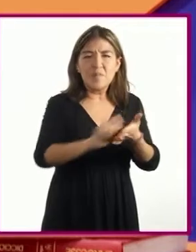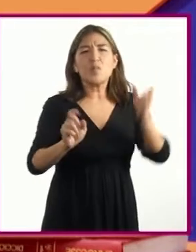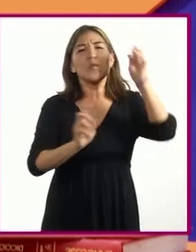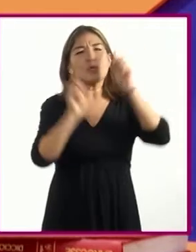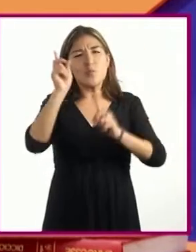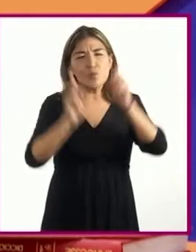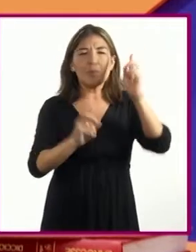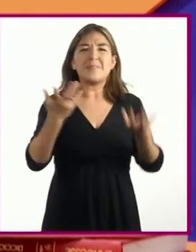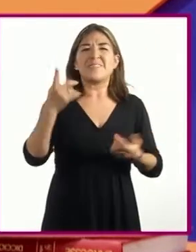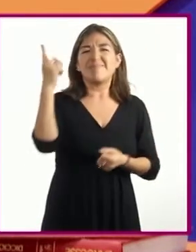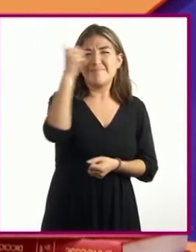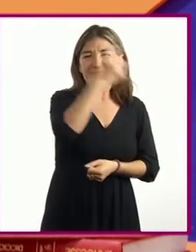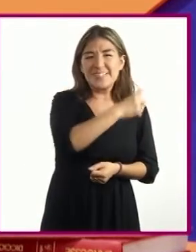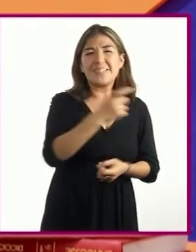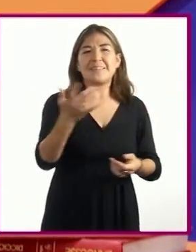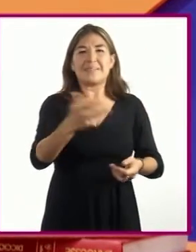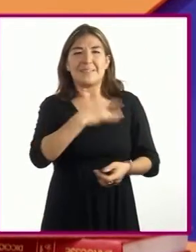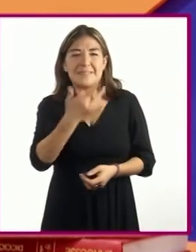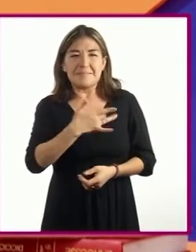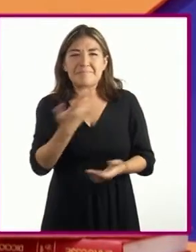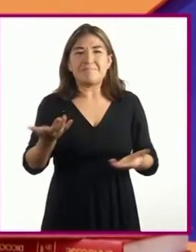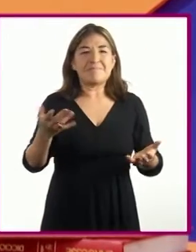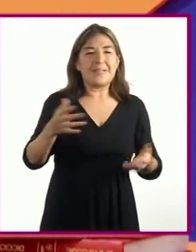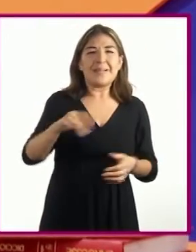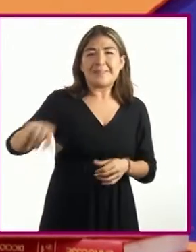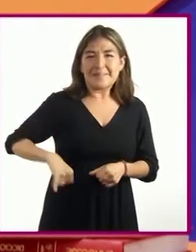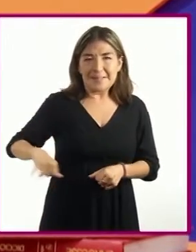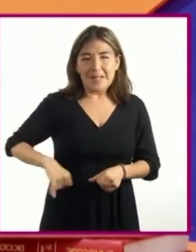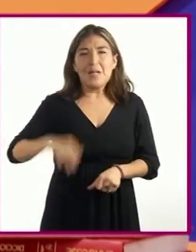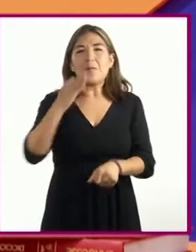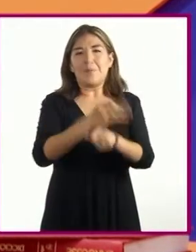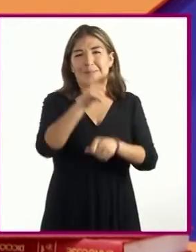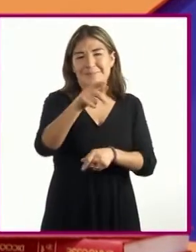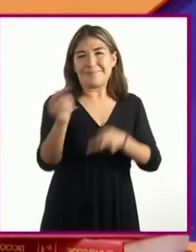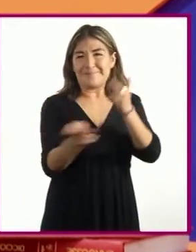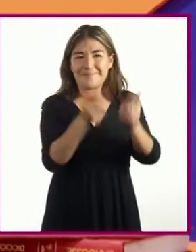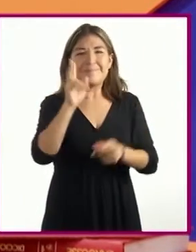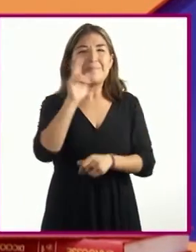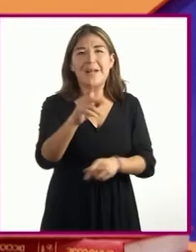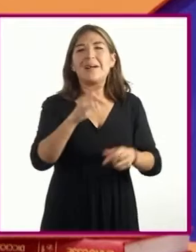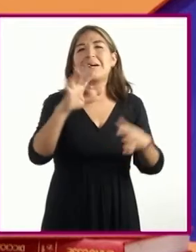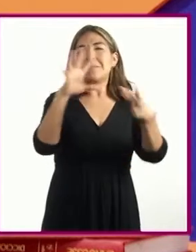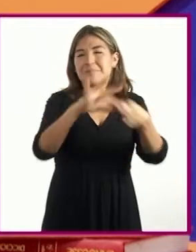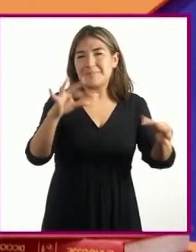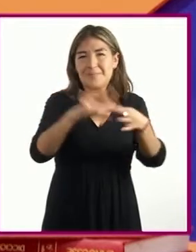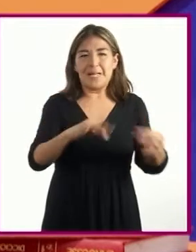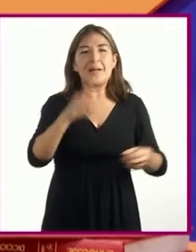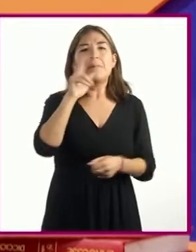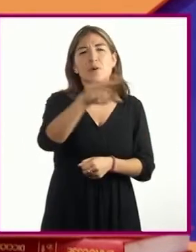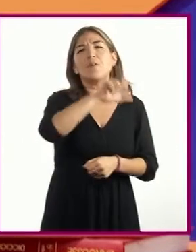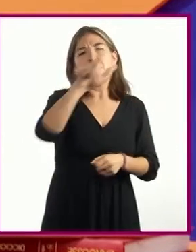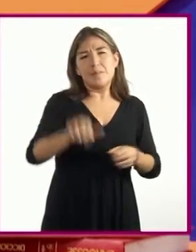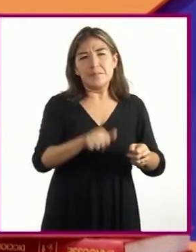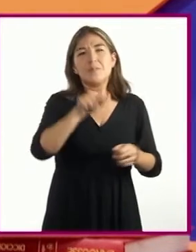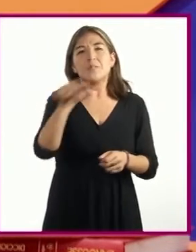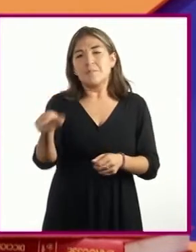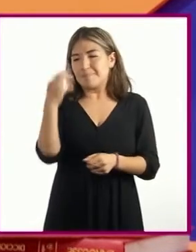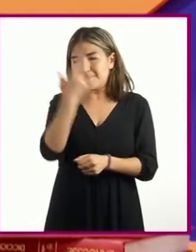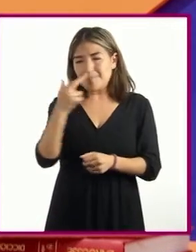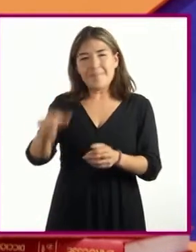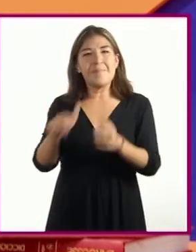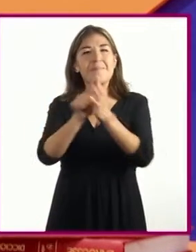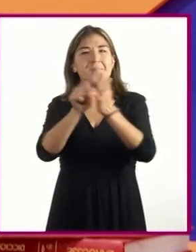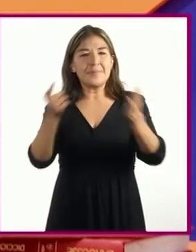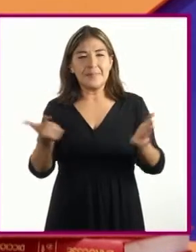dudas, inquietudes, dificultades que surjan al resolver los planteamientos. Pues muchas de estas las podrán resolver al momento